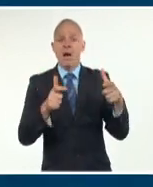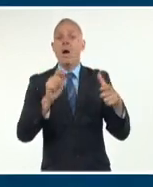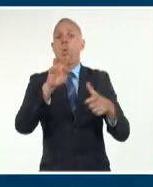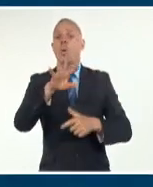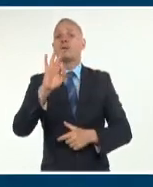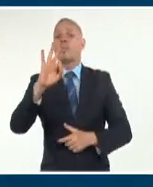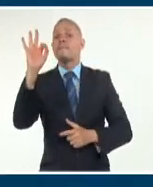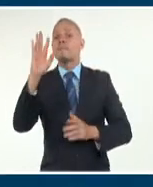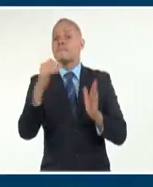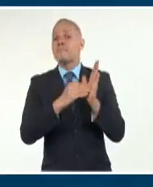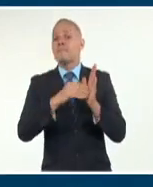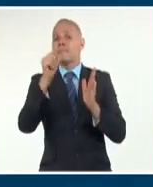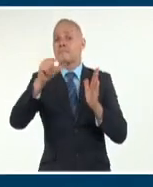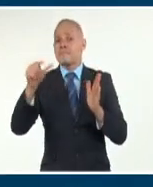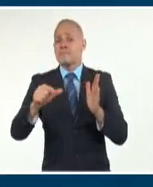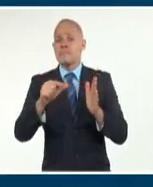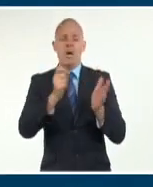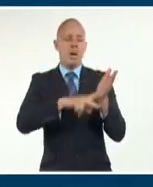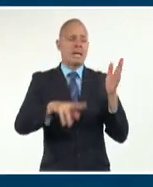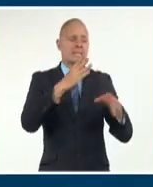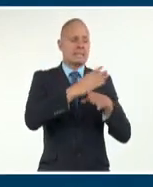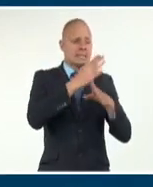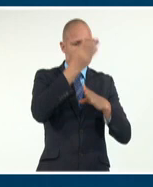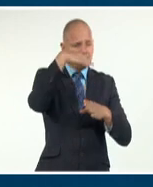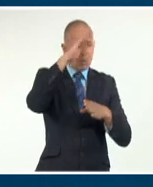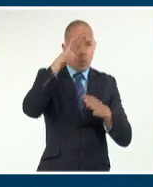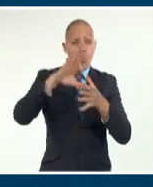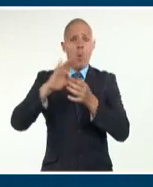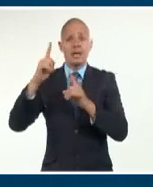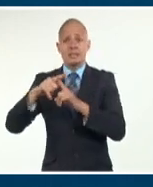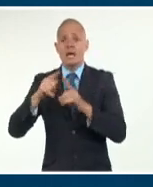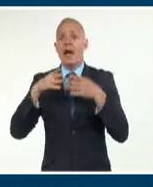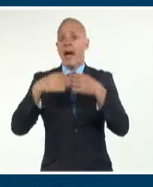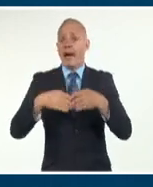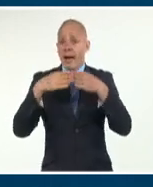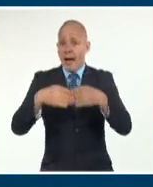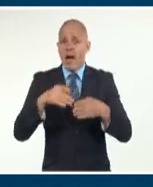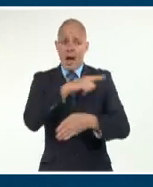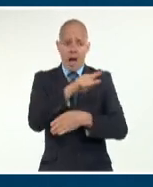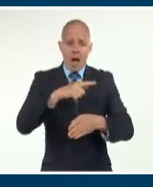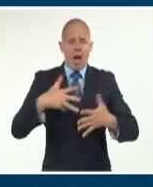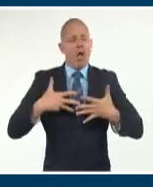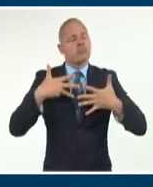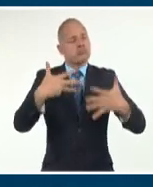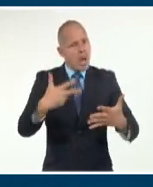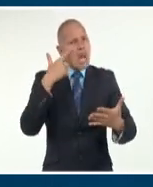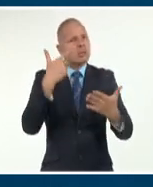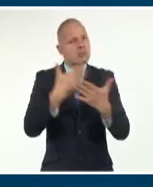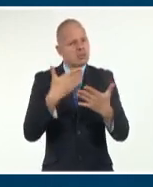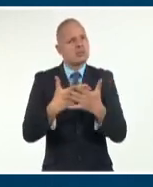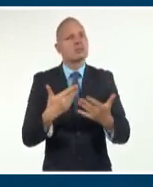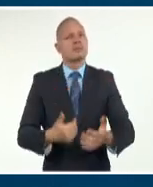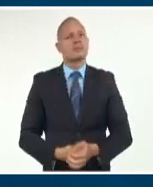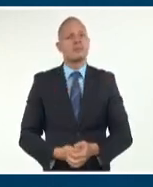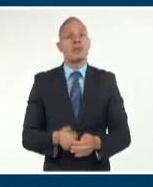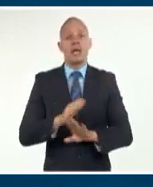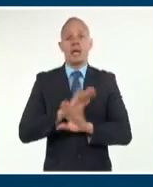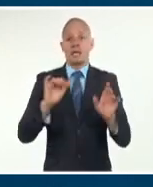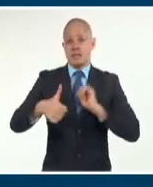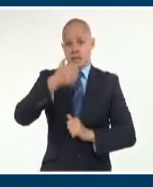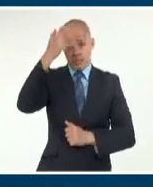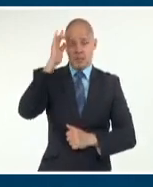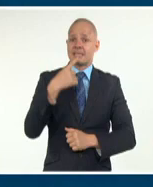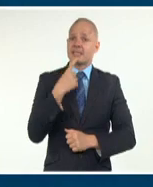de las provincias de Santiago de Cuba, Guantánamo y Granma. Díaz Canel expresó frente a los investigadores